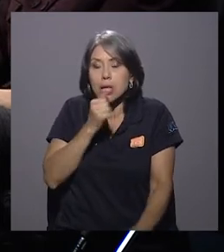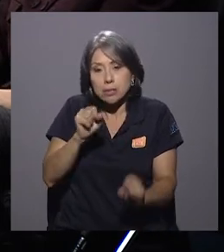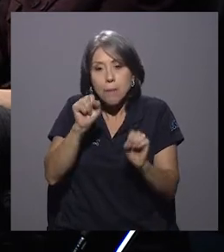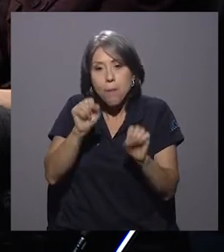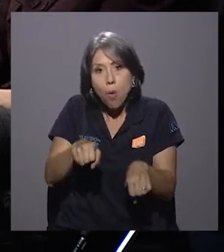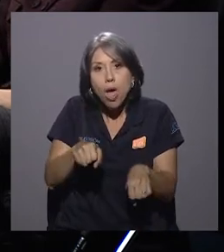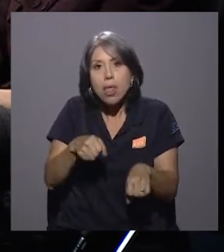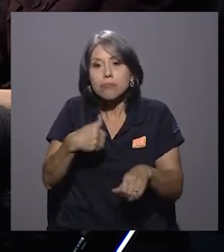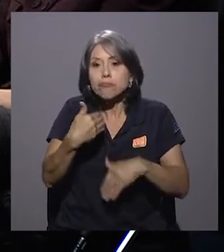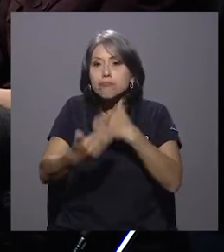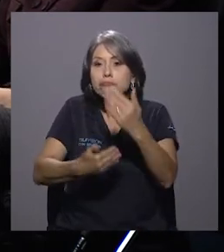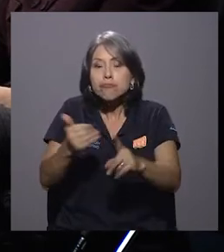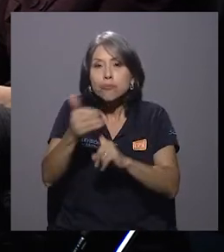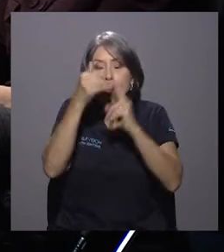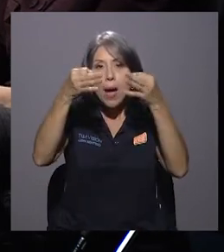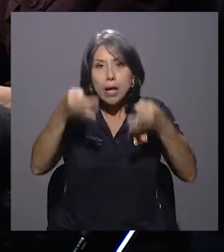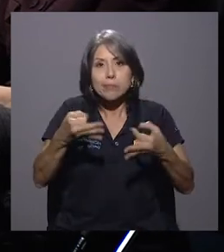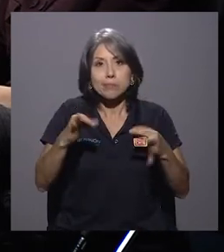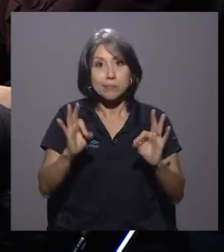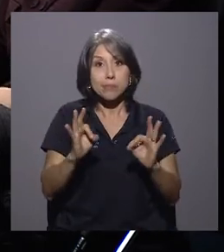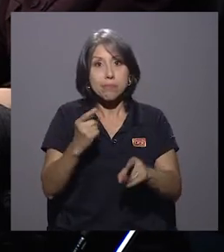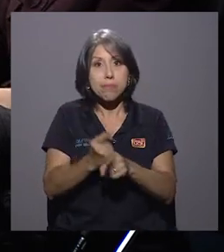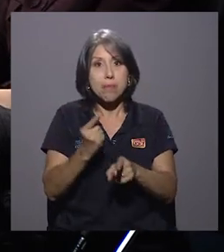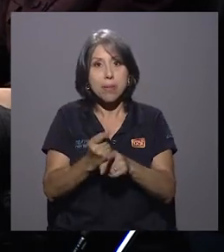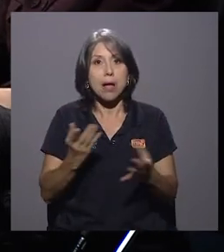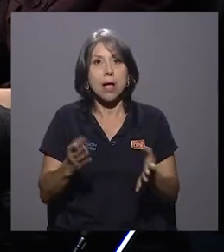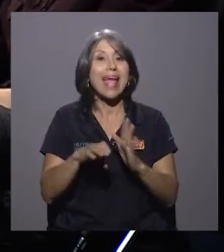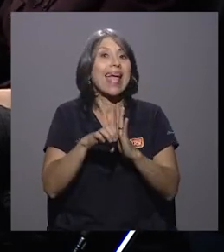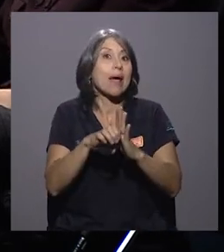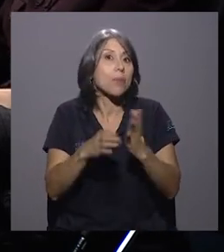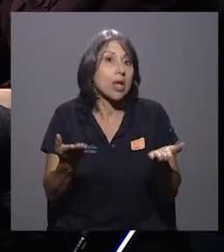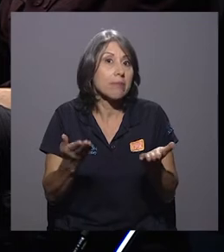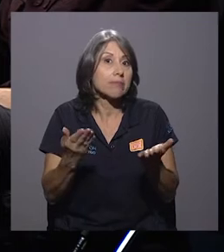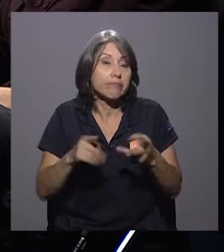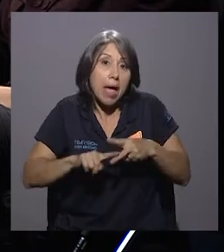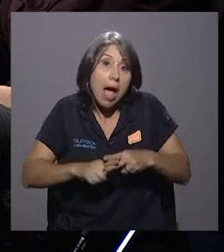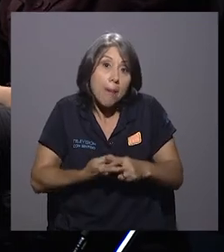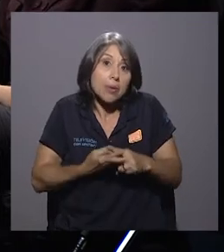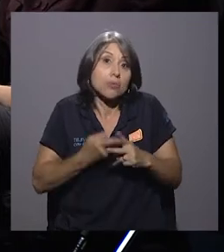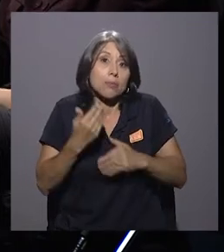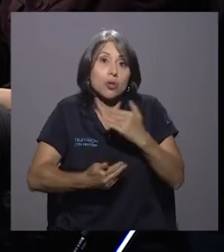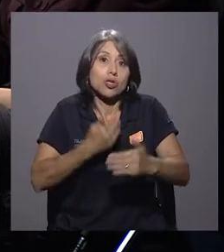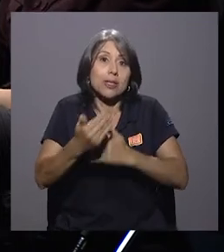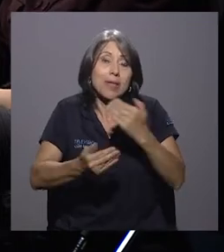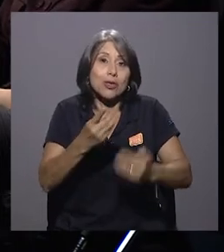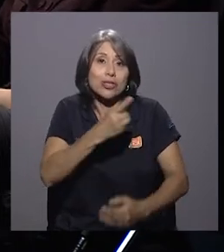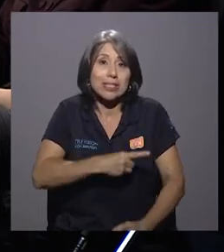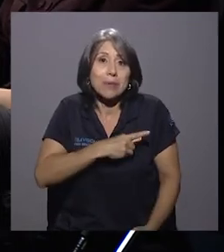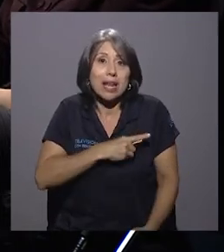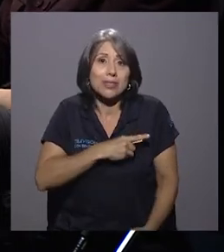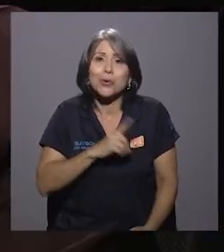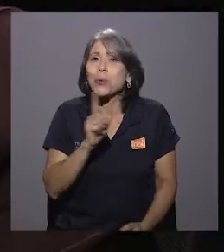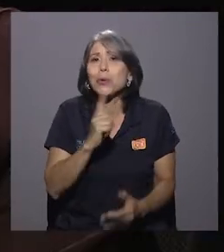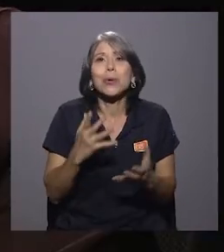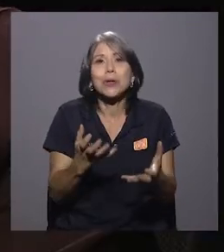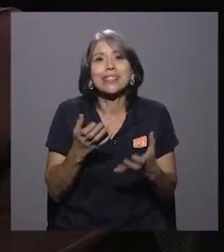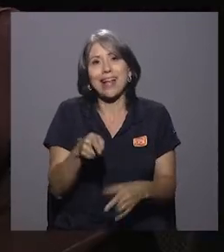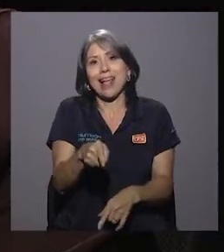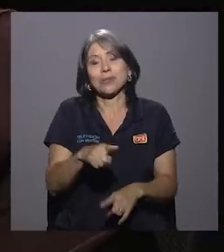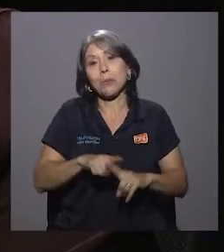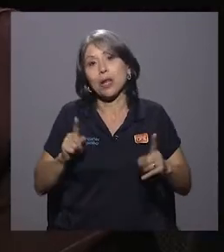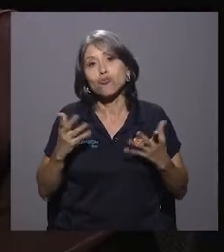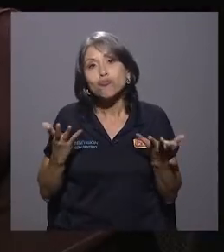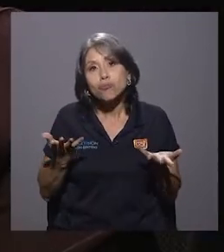las medidas que correspondan. Dentro de esas medidas está la apertura de procedimientos disciplinares. Eso no me quisiera llegar a esos extremos, pero